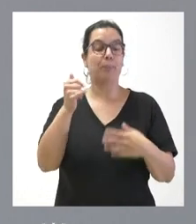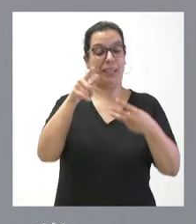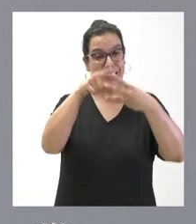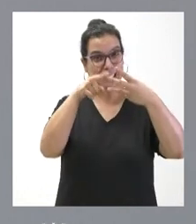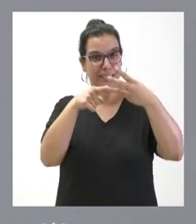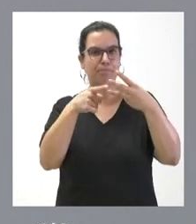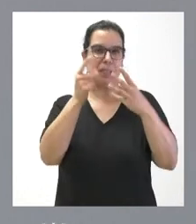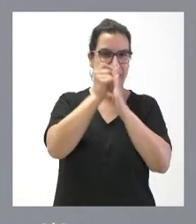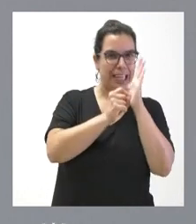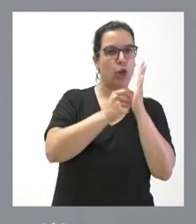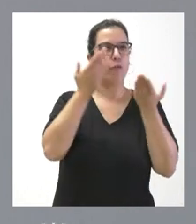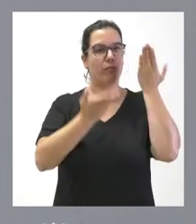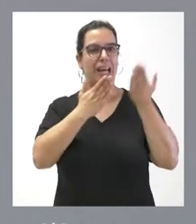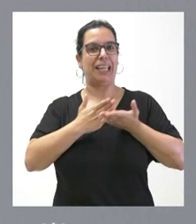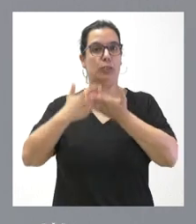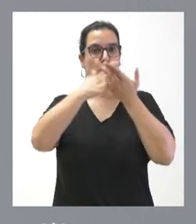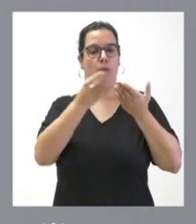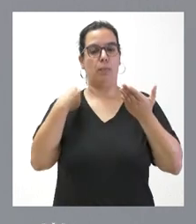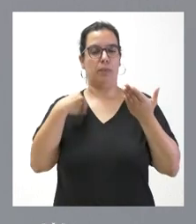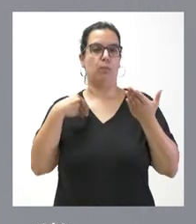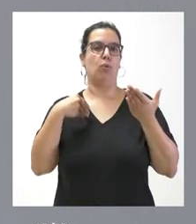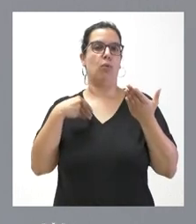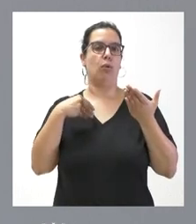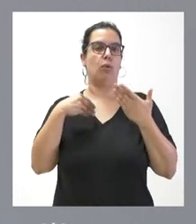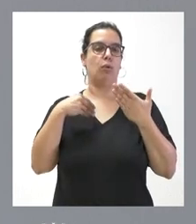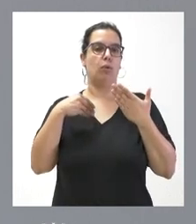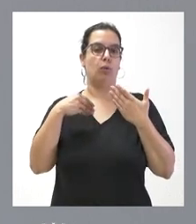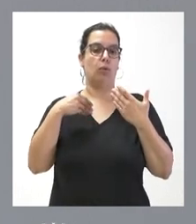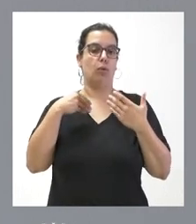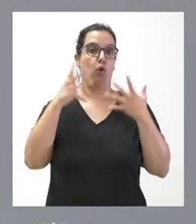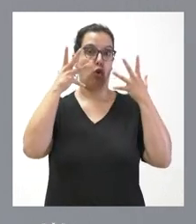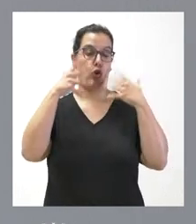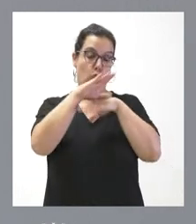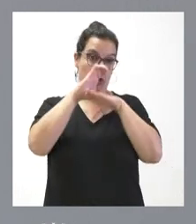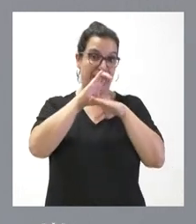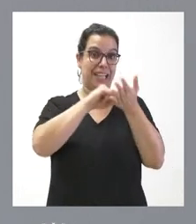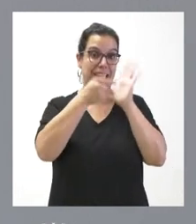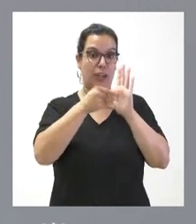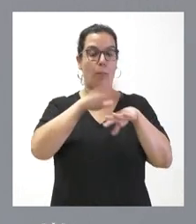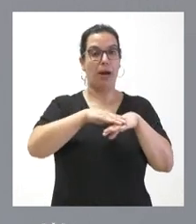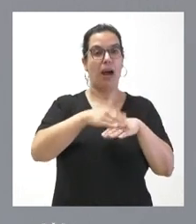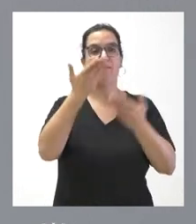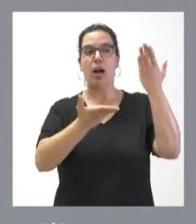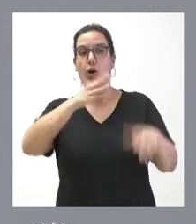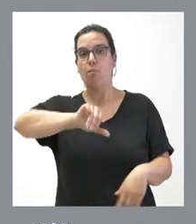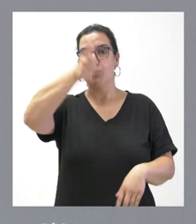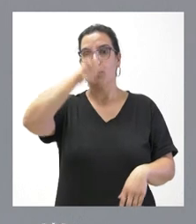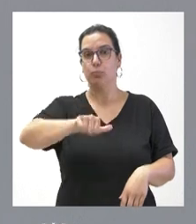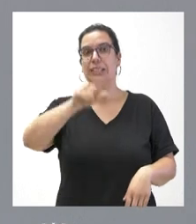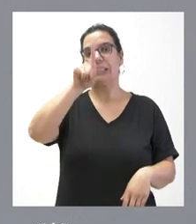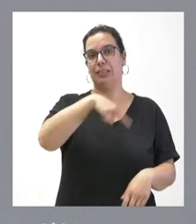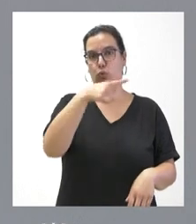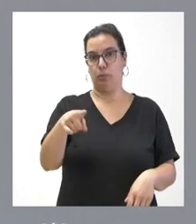que hay que tener en cuenta por parte de la consejería y de los técnicos a la hora de acordar, en su caso, esa